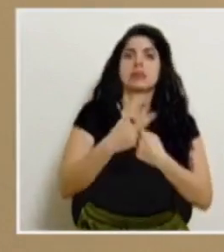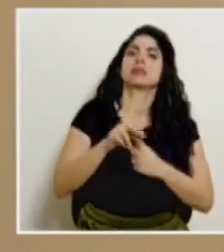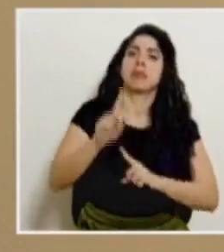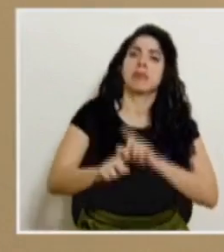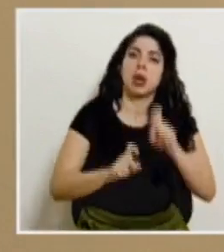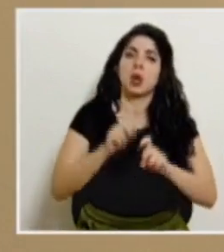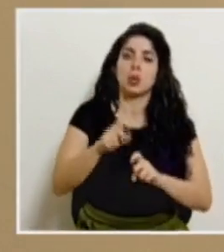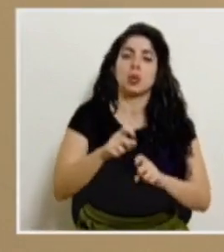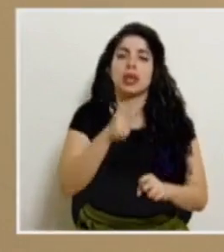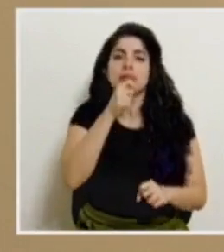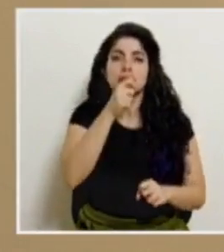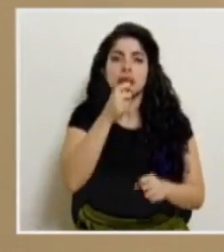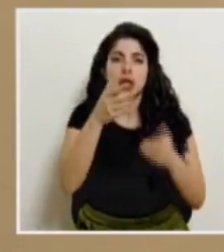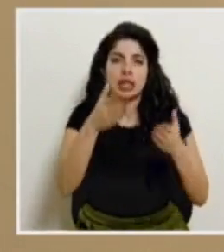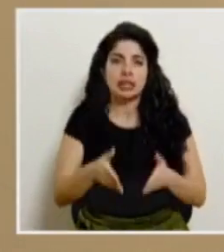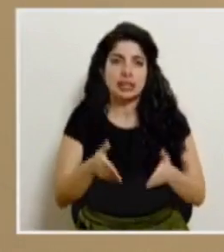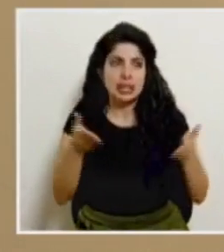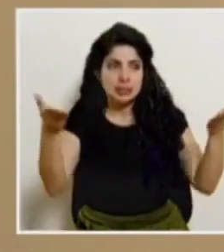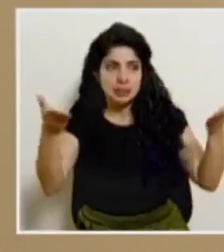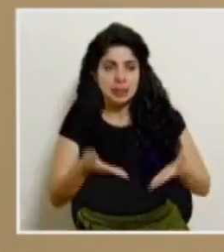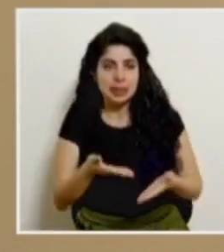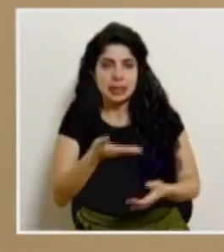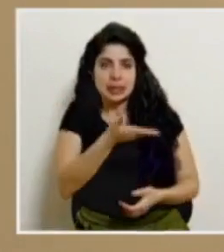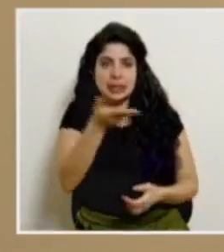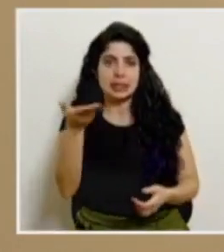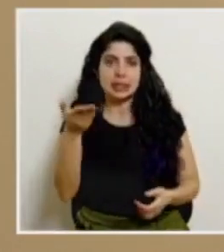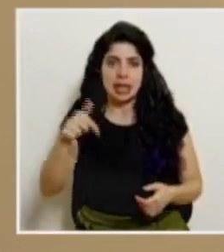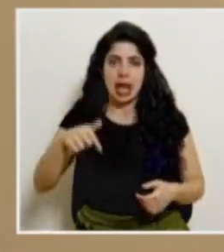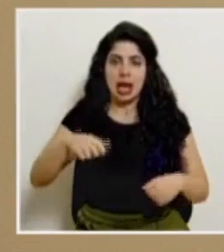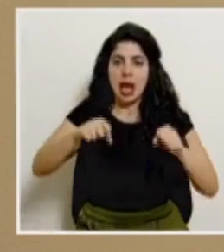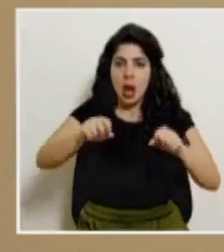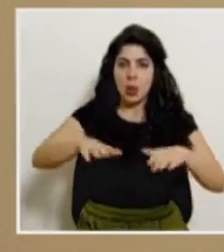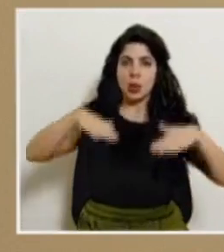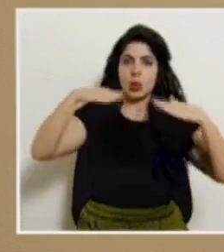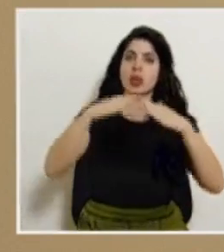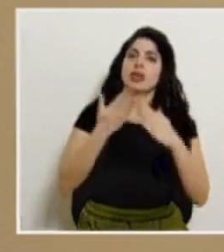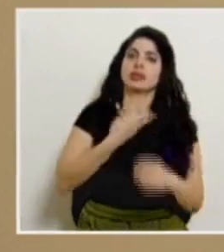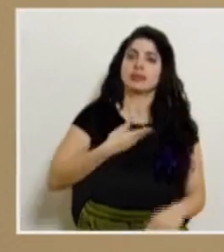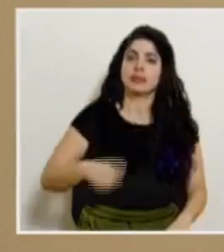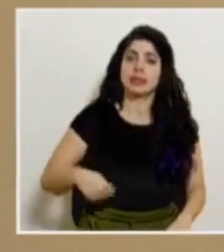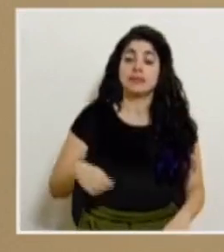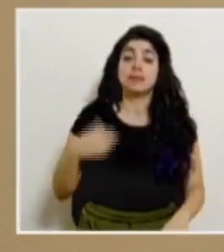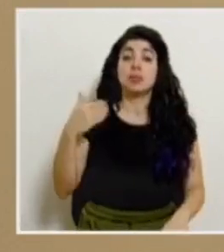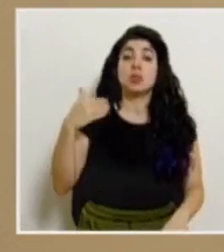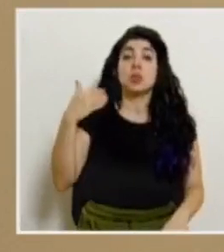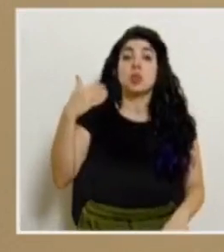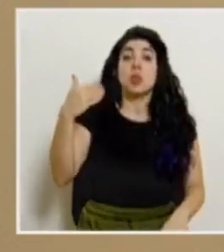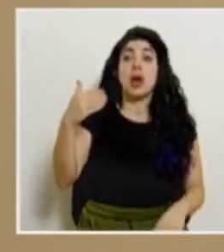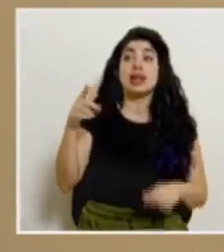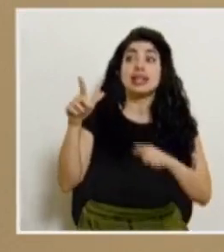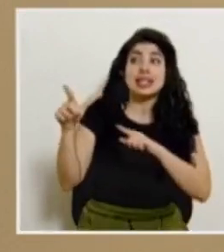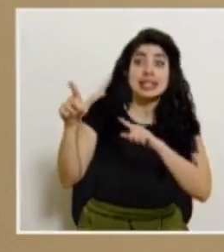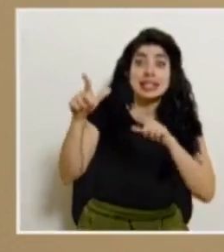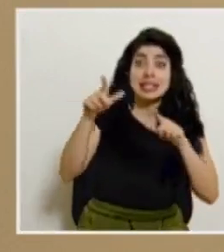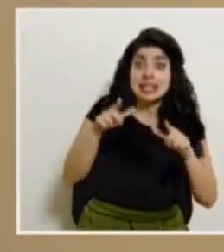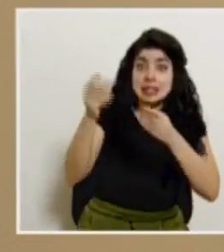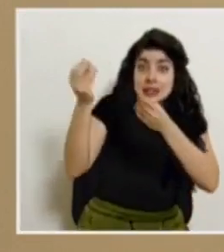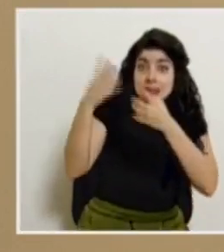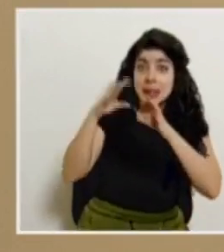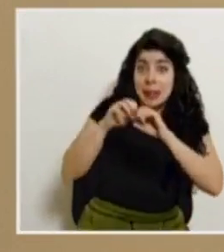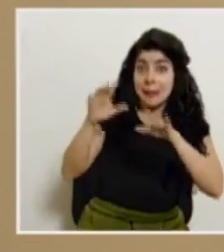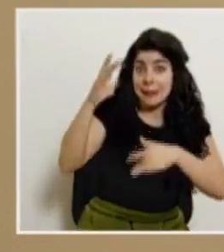consulta de los colegas que se encuentran de manera presencial en el auditorio de Casa Presidencial. En el momento en el que esté el reporte